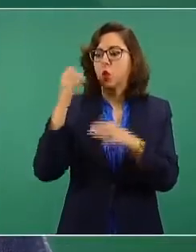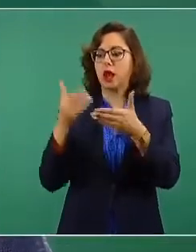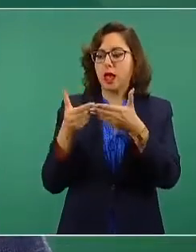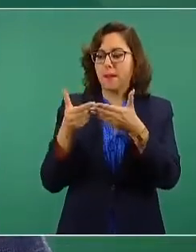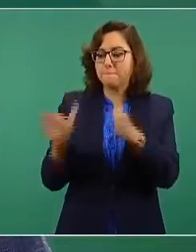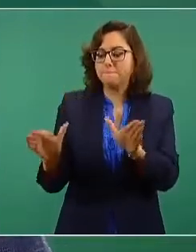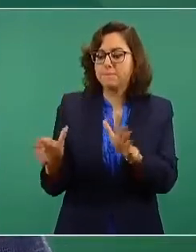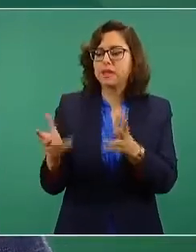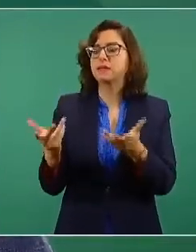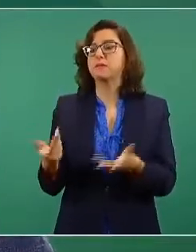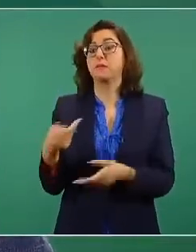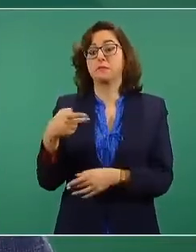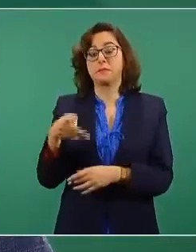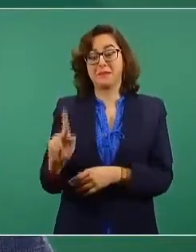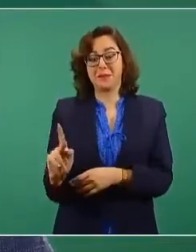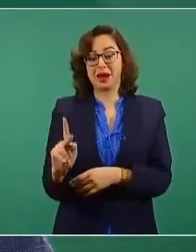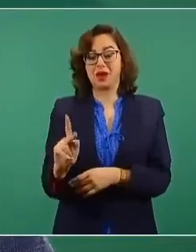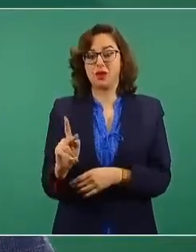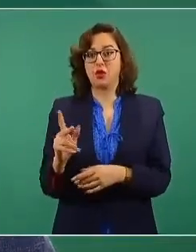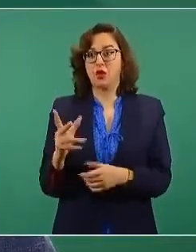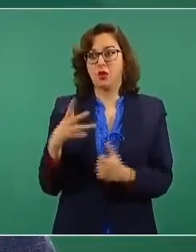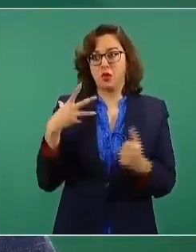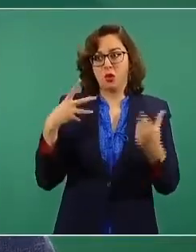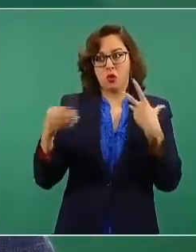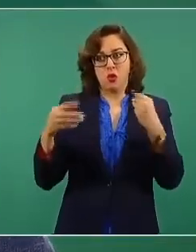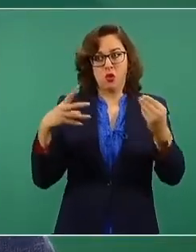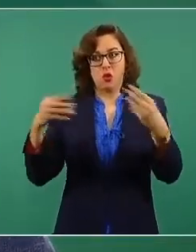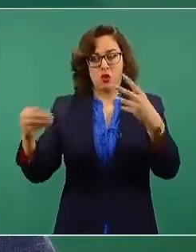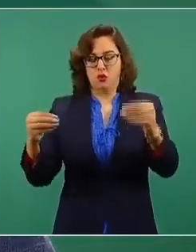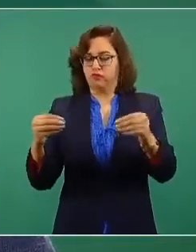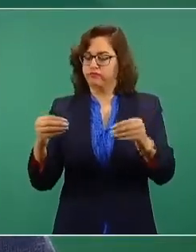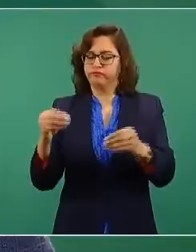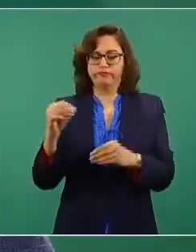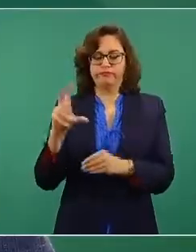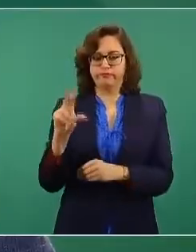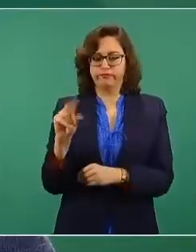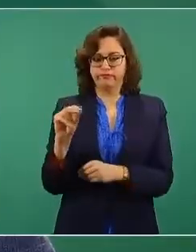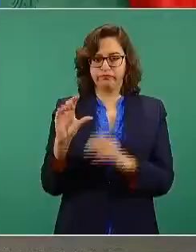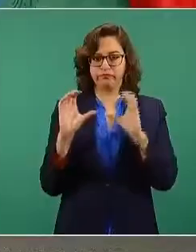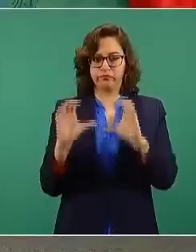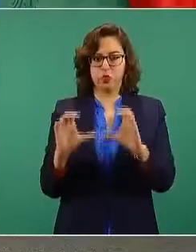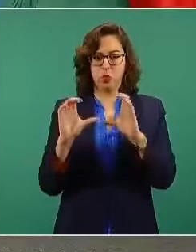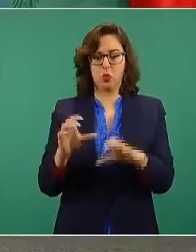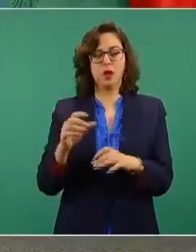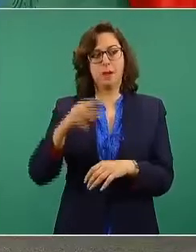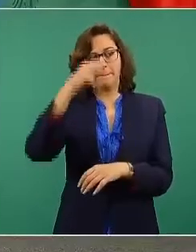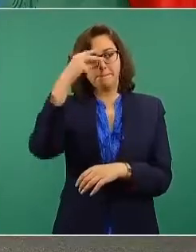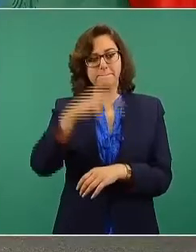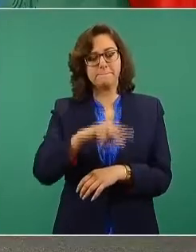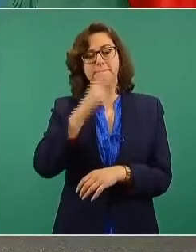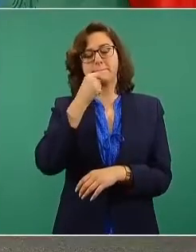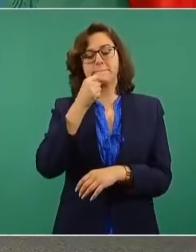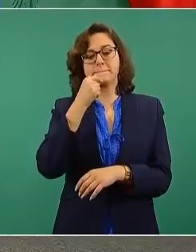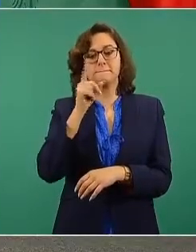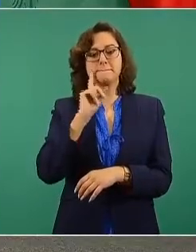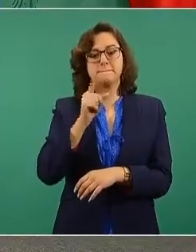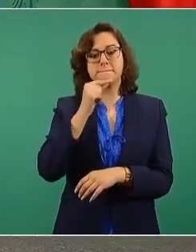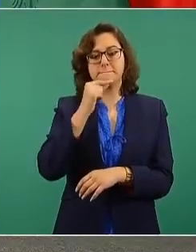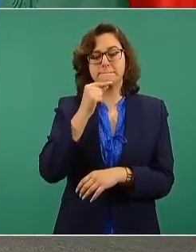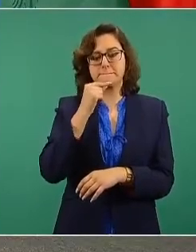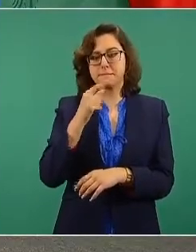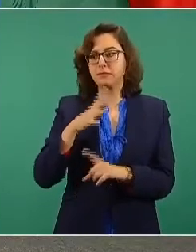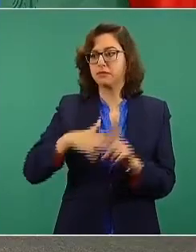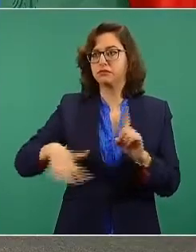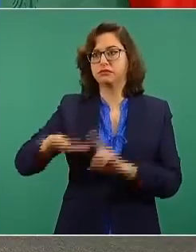exposición a infecciones para aquellos mexicanos, niñas, niños, que no pueden controlar su